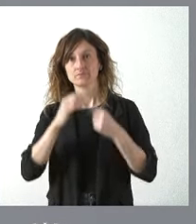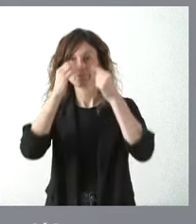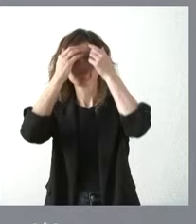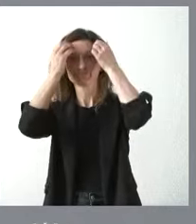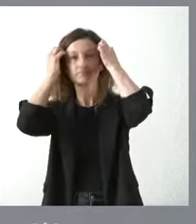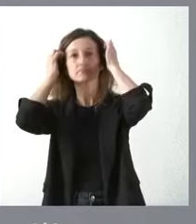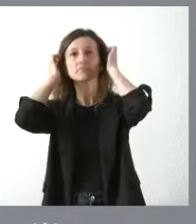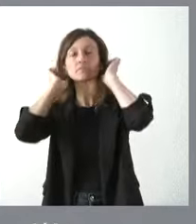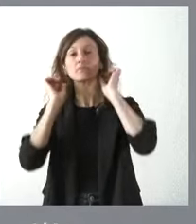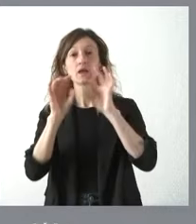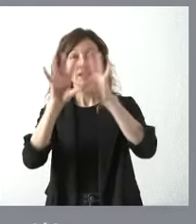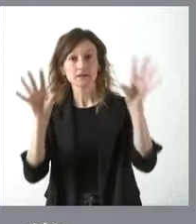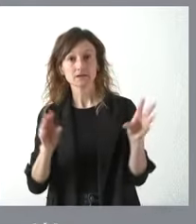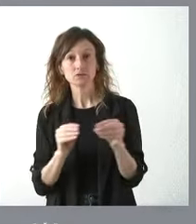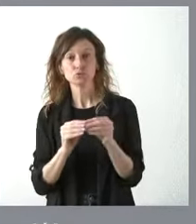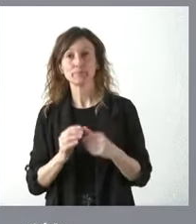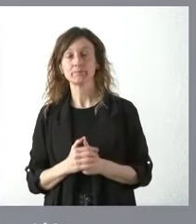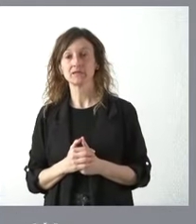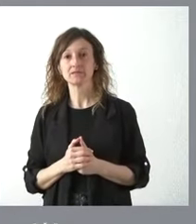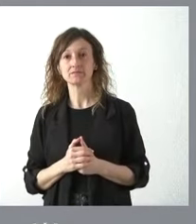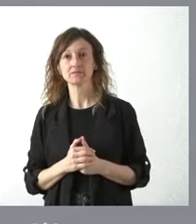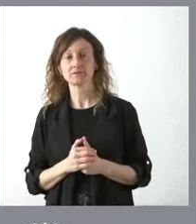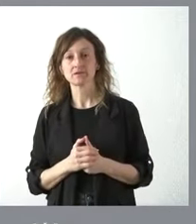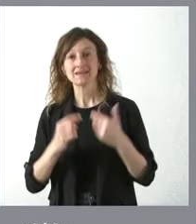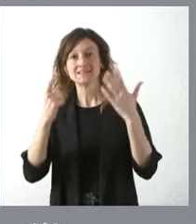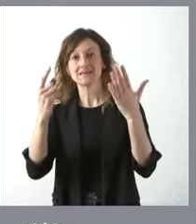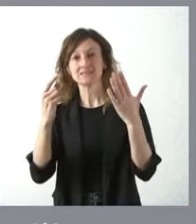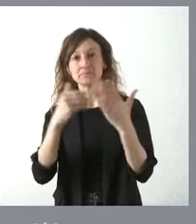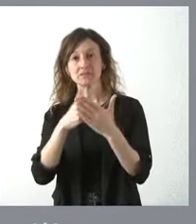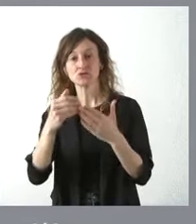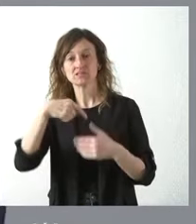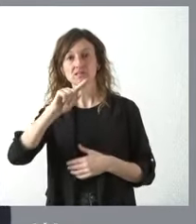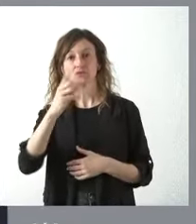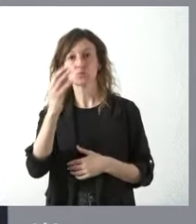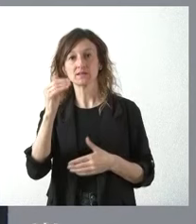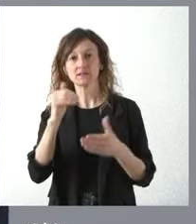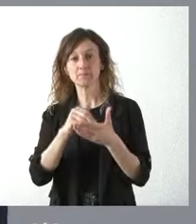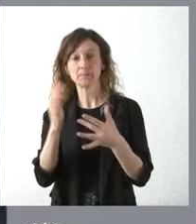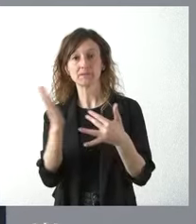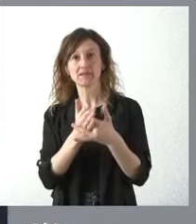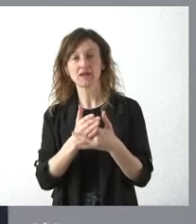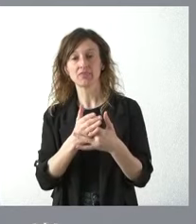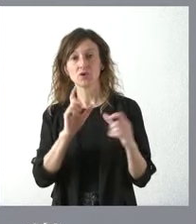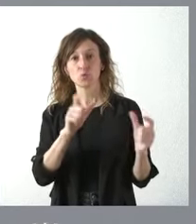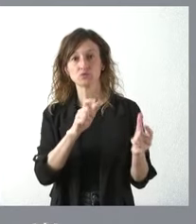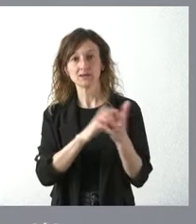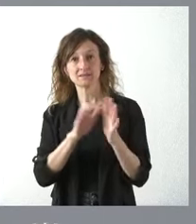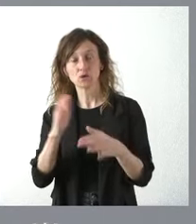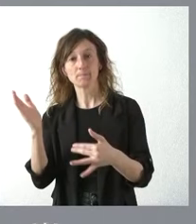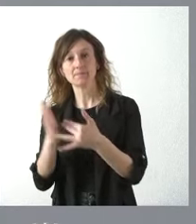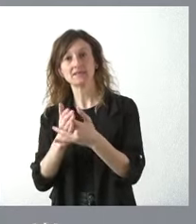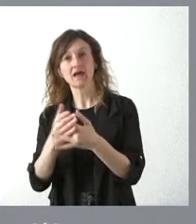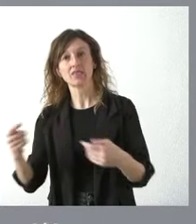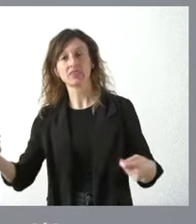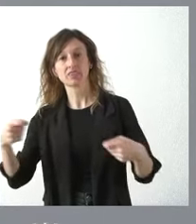y por resumir lo que supone esta inversión son 6 millones 140 mil euros la mitad lo pone la Junta de Castilla y León la mitad lo va a